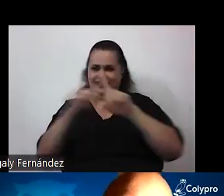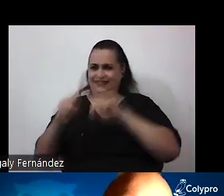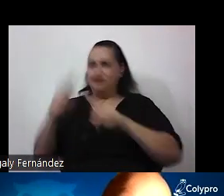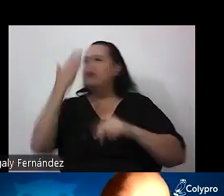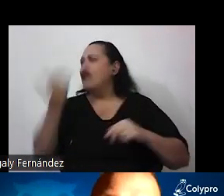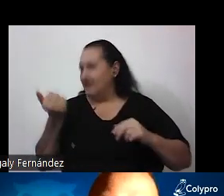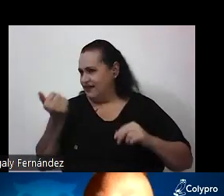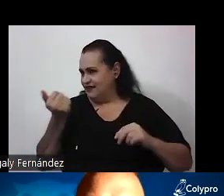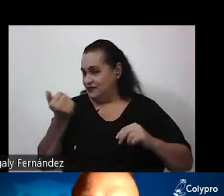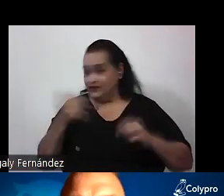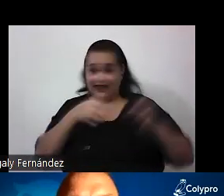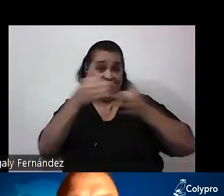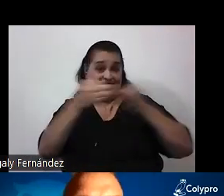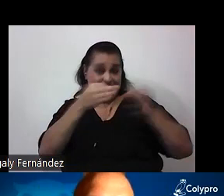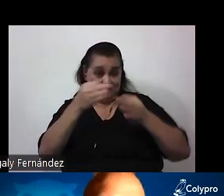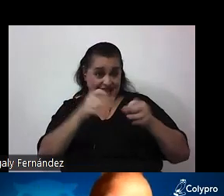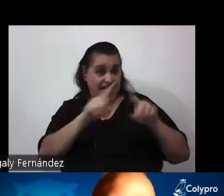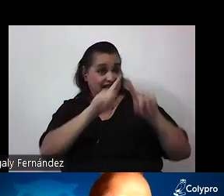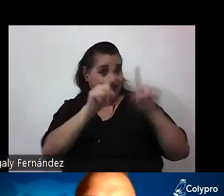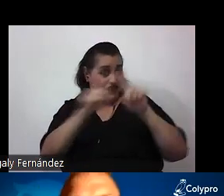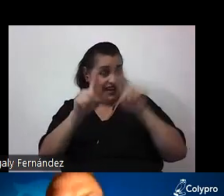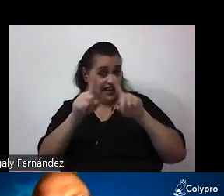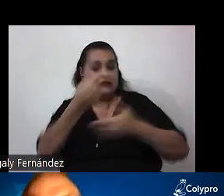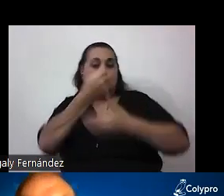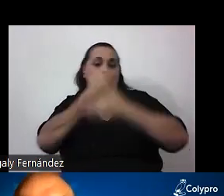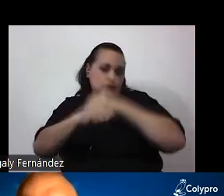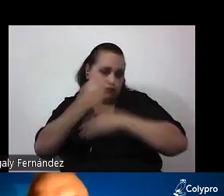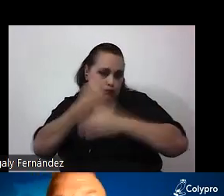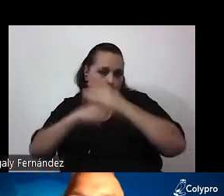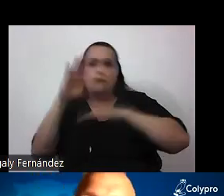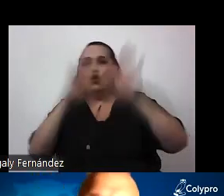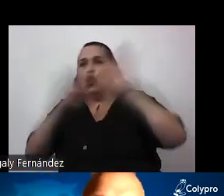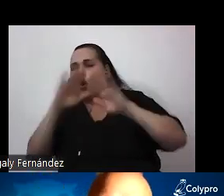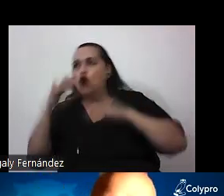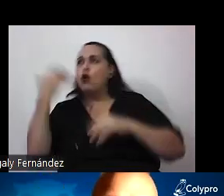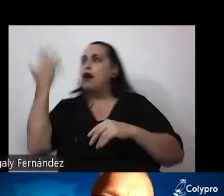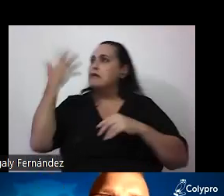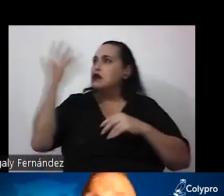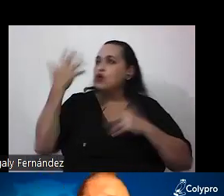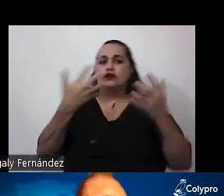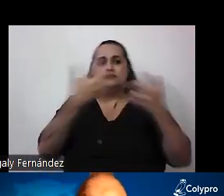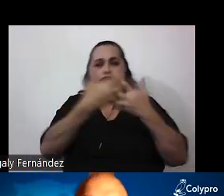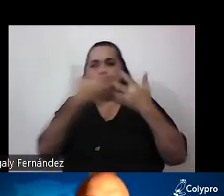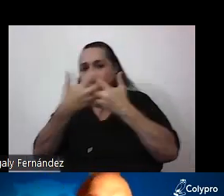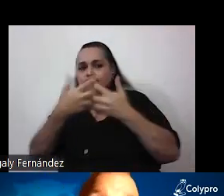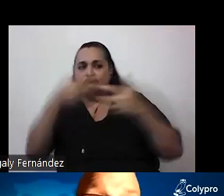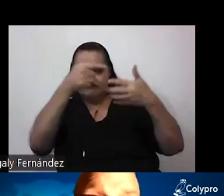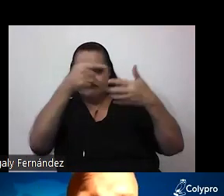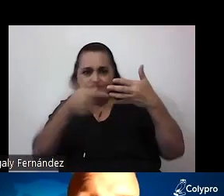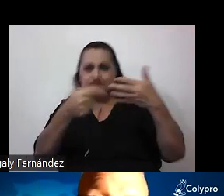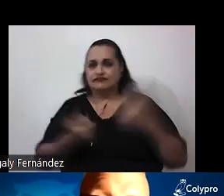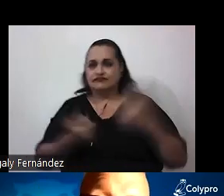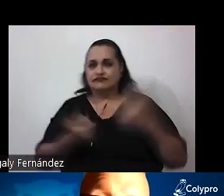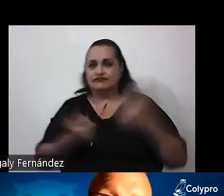Se explican esas diferencias por factores biológicos por factores ambientales por una combinación de ambos factores bueno más